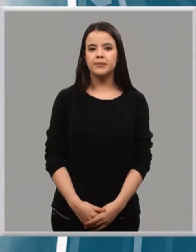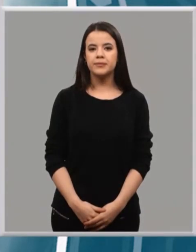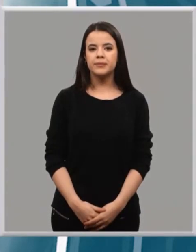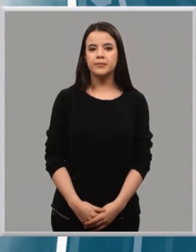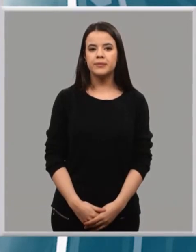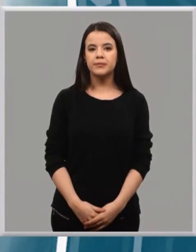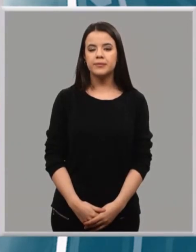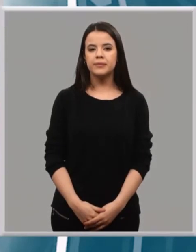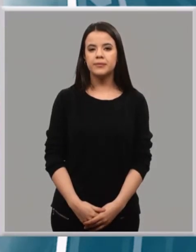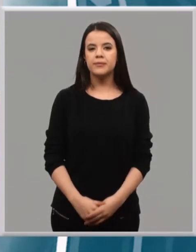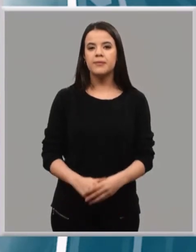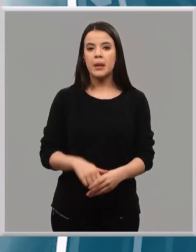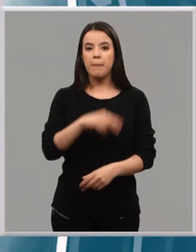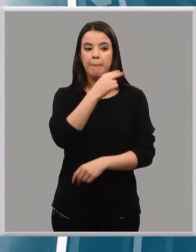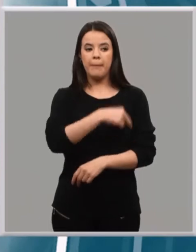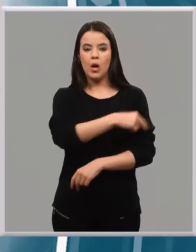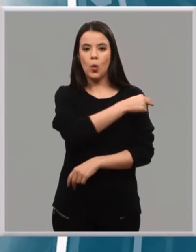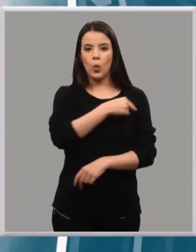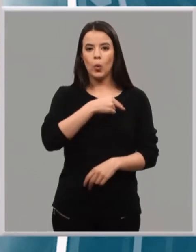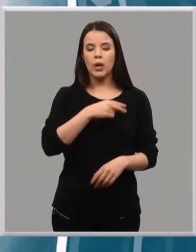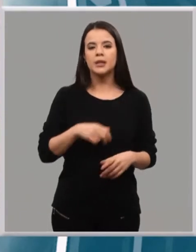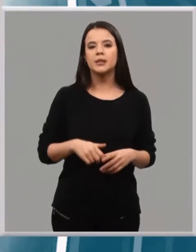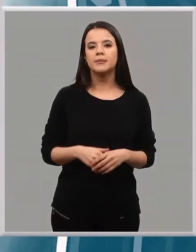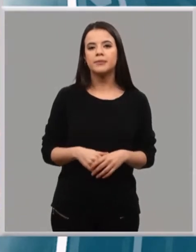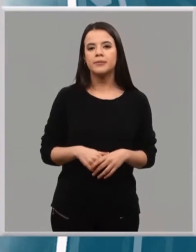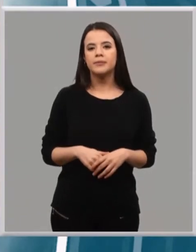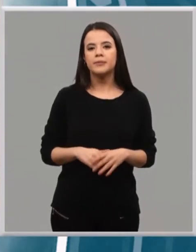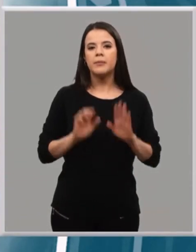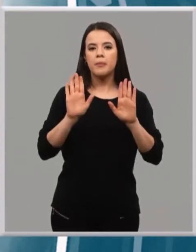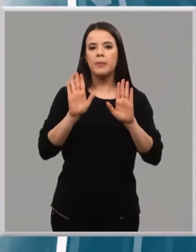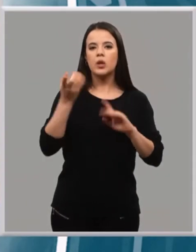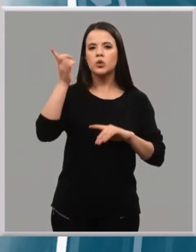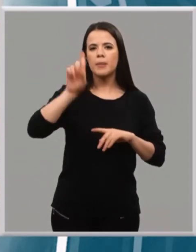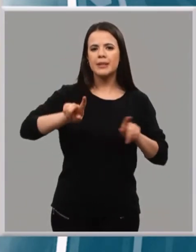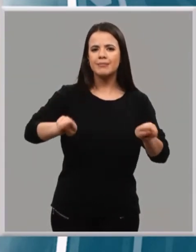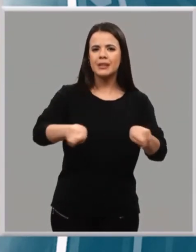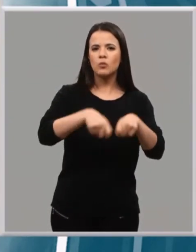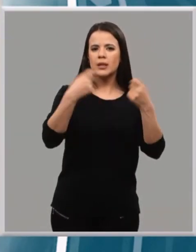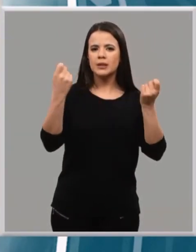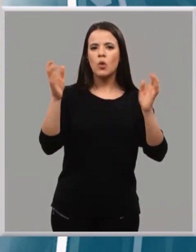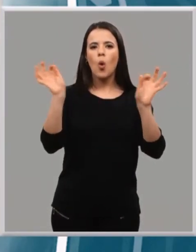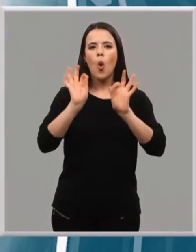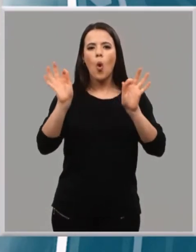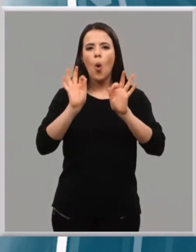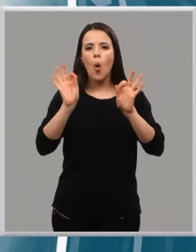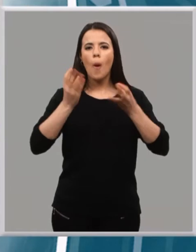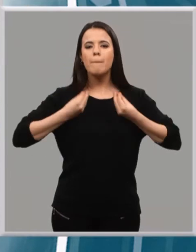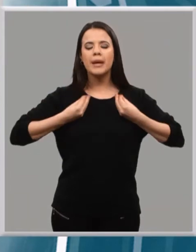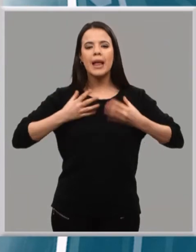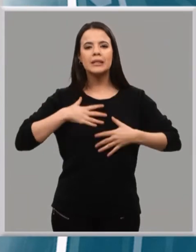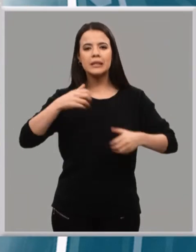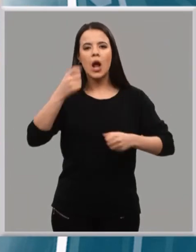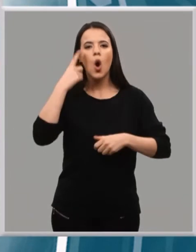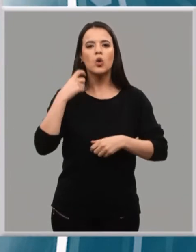Las soplas. Vacunas. Coges aire y soplas. Pero también traumatismos o hábitos de vida saludable para